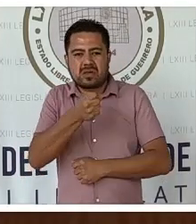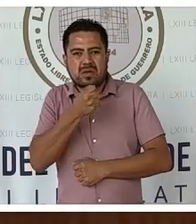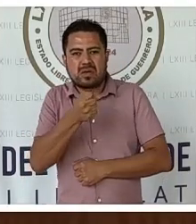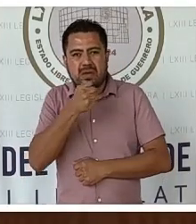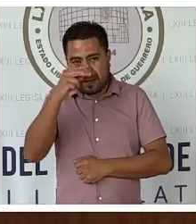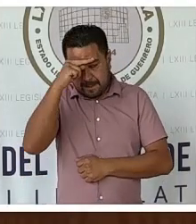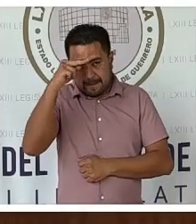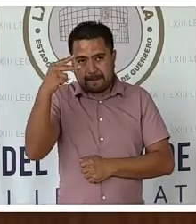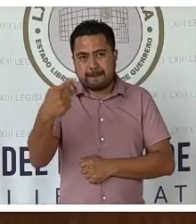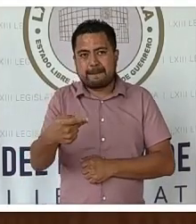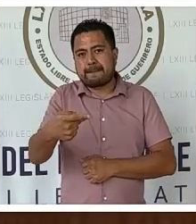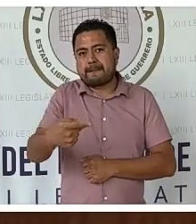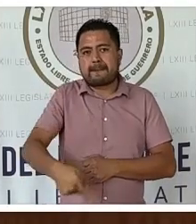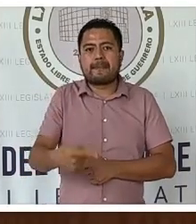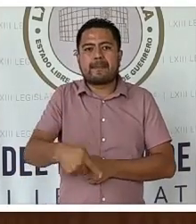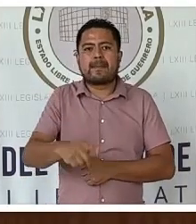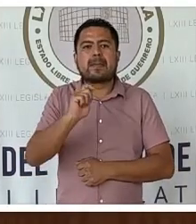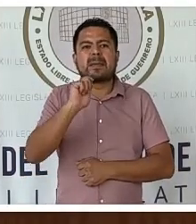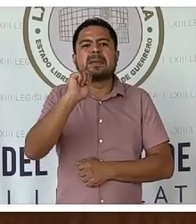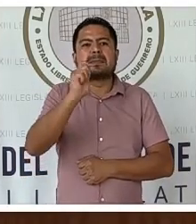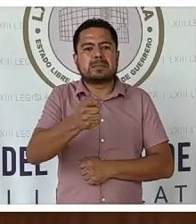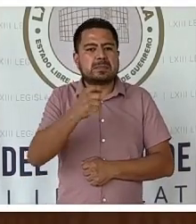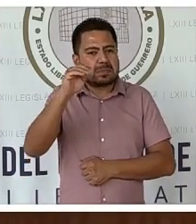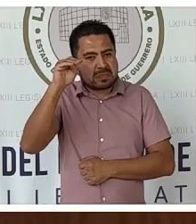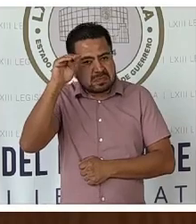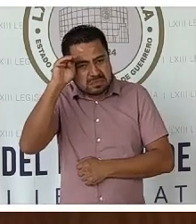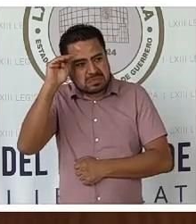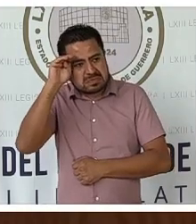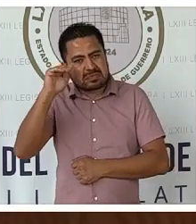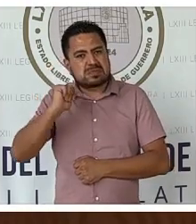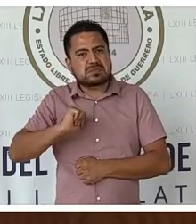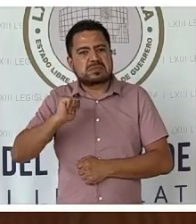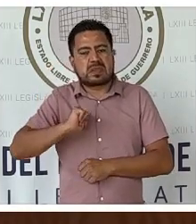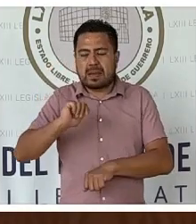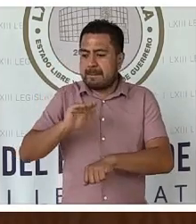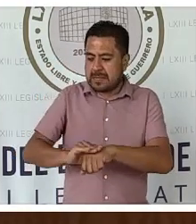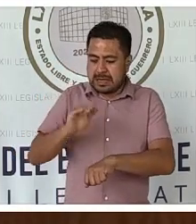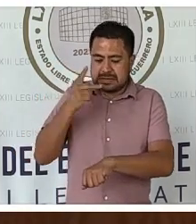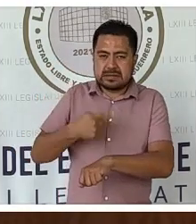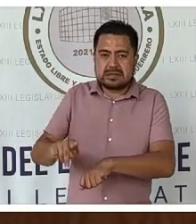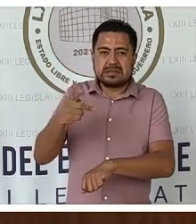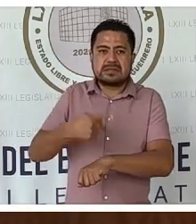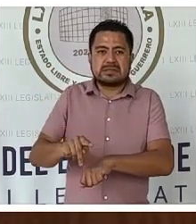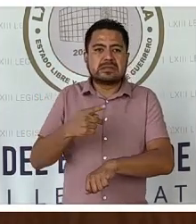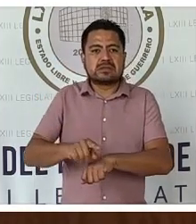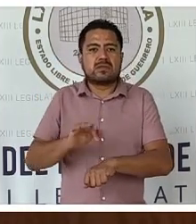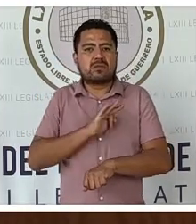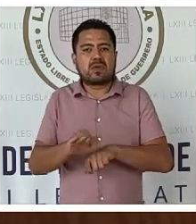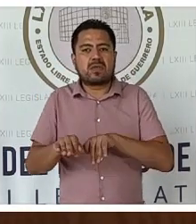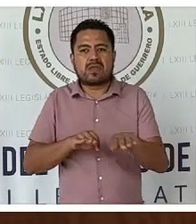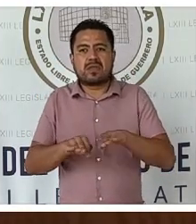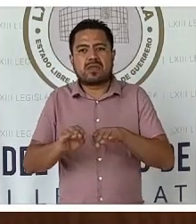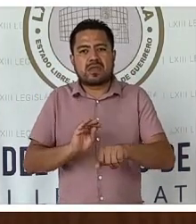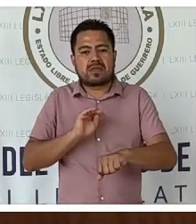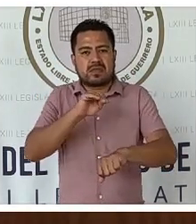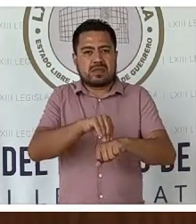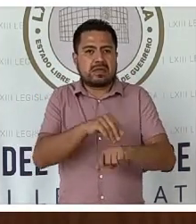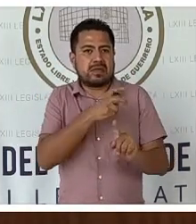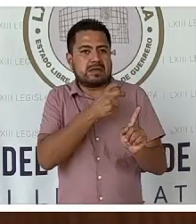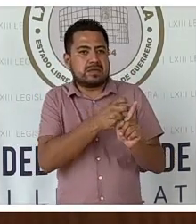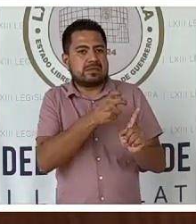México, que era considerado peligroso para ejercer este oficio.